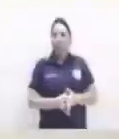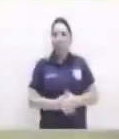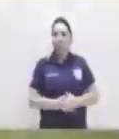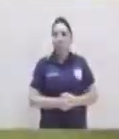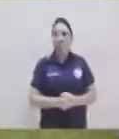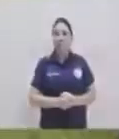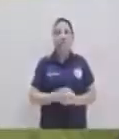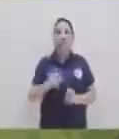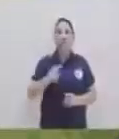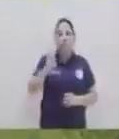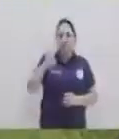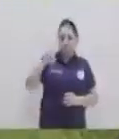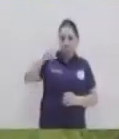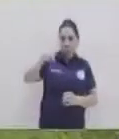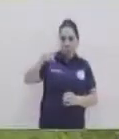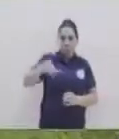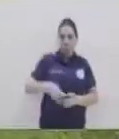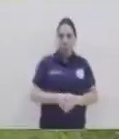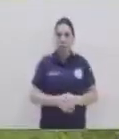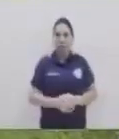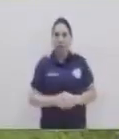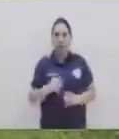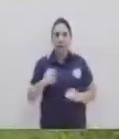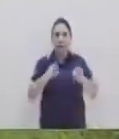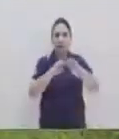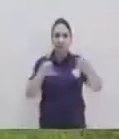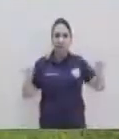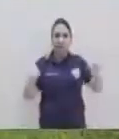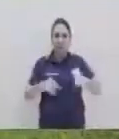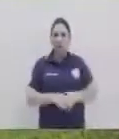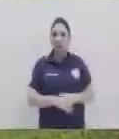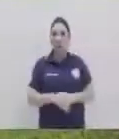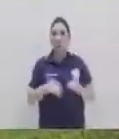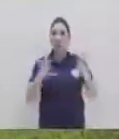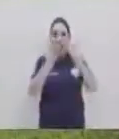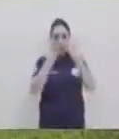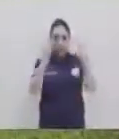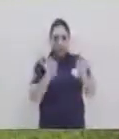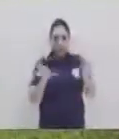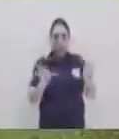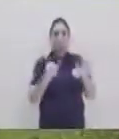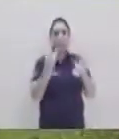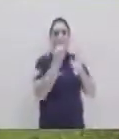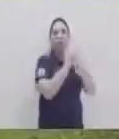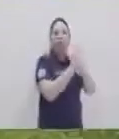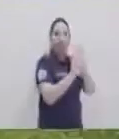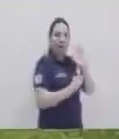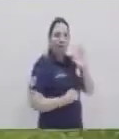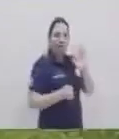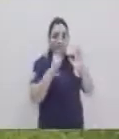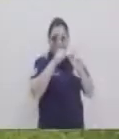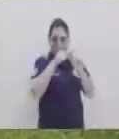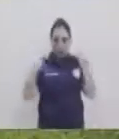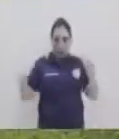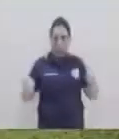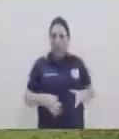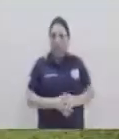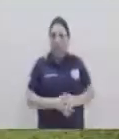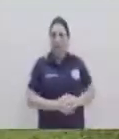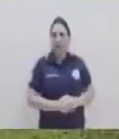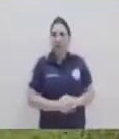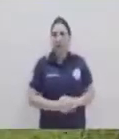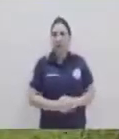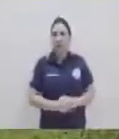vamos a utilizar siempre el suelo siempre dibujo una línea y